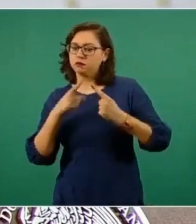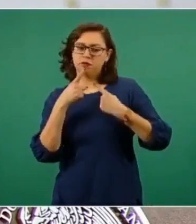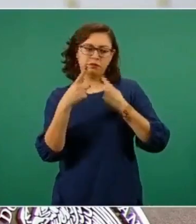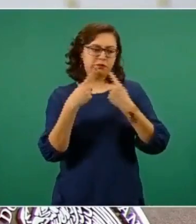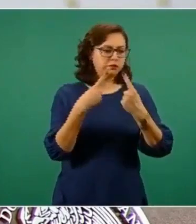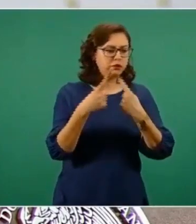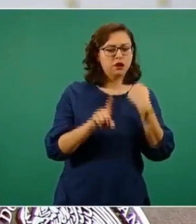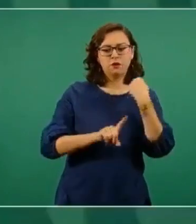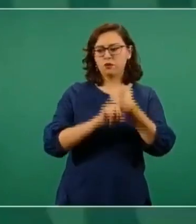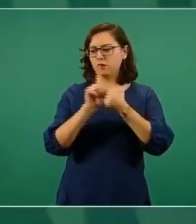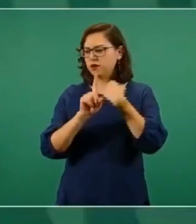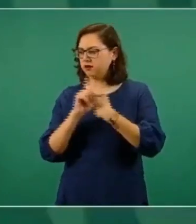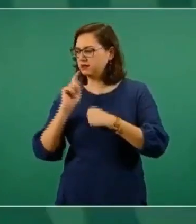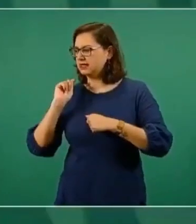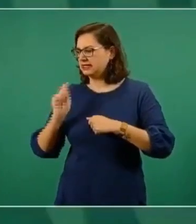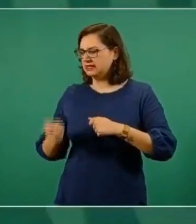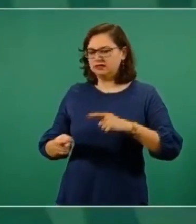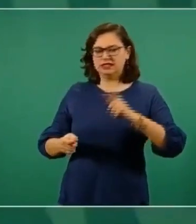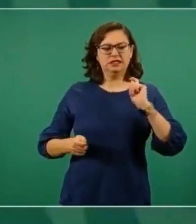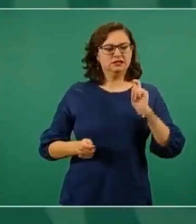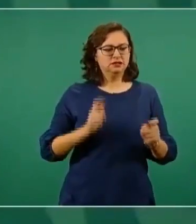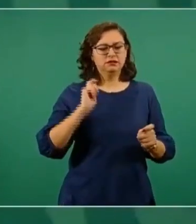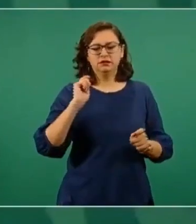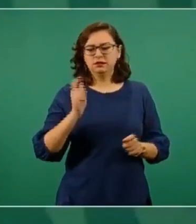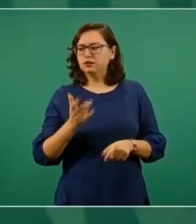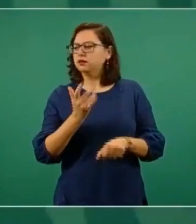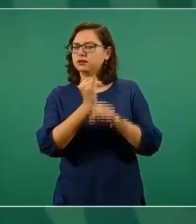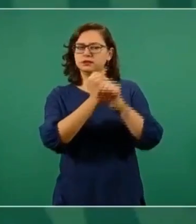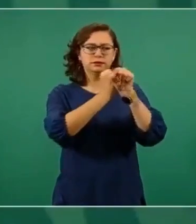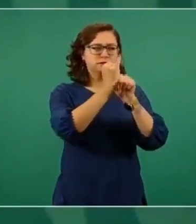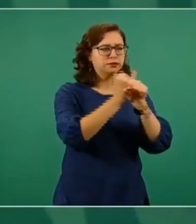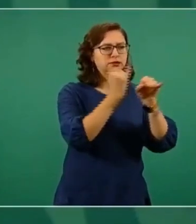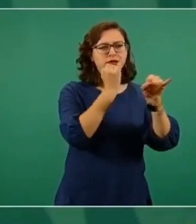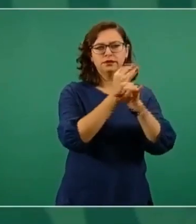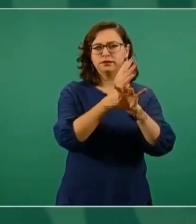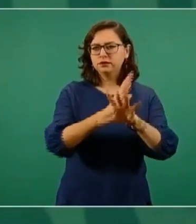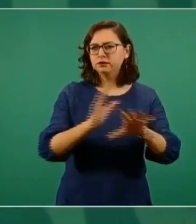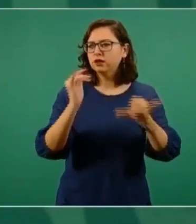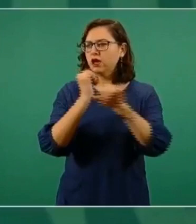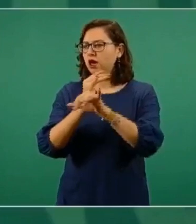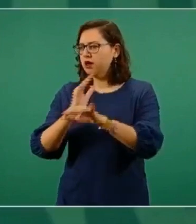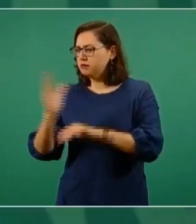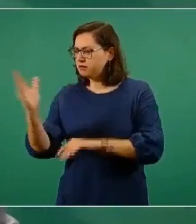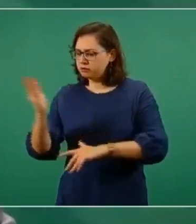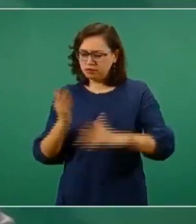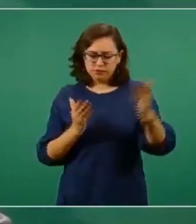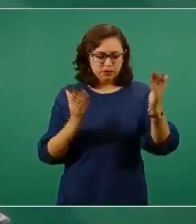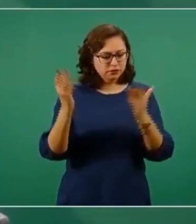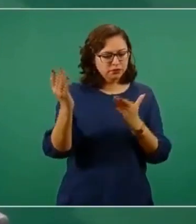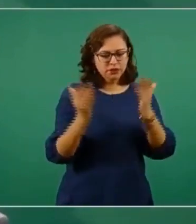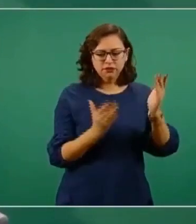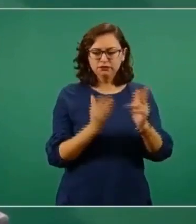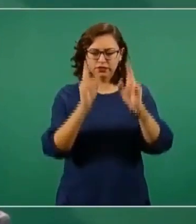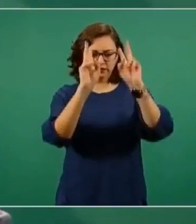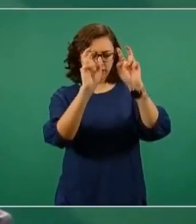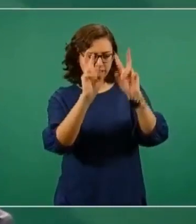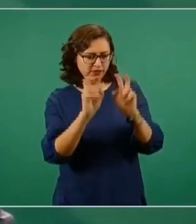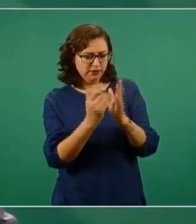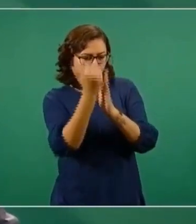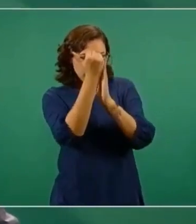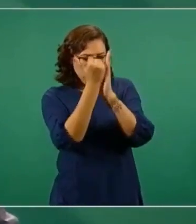problemática, tratando de tener la información que se requería, tratando de profundizar en cada punto